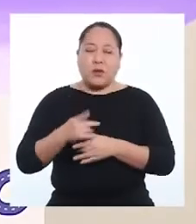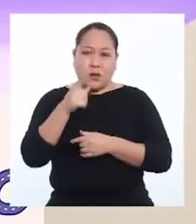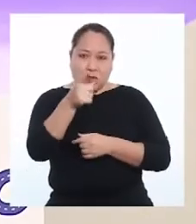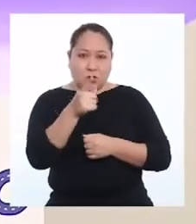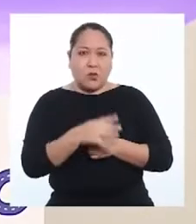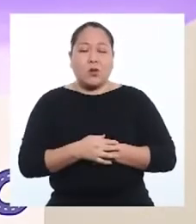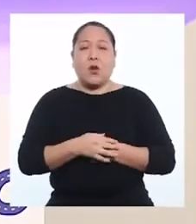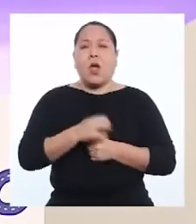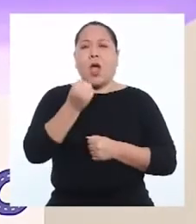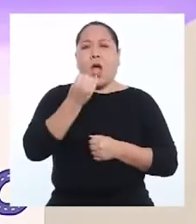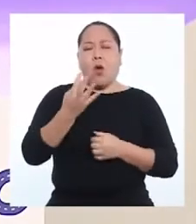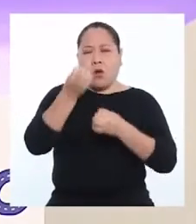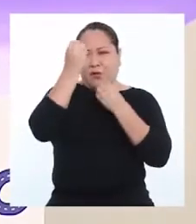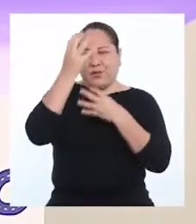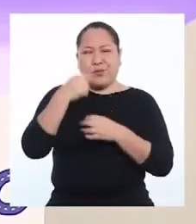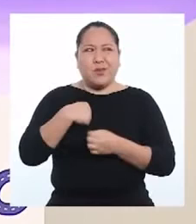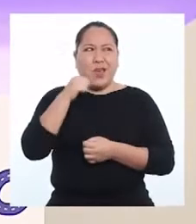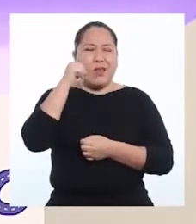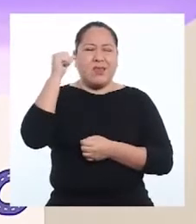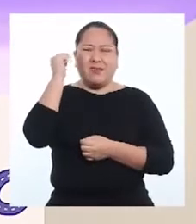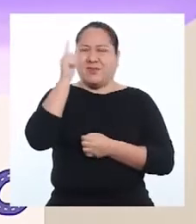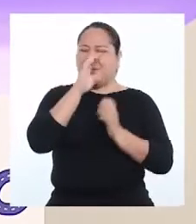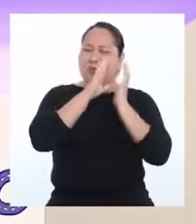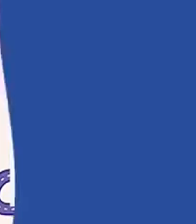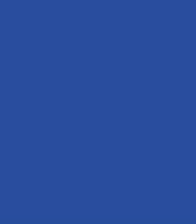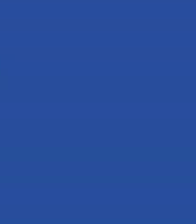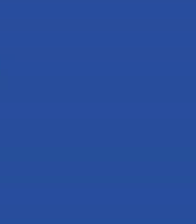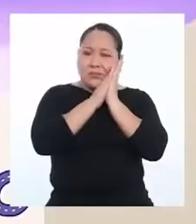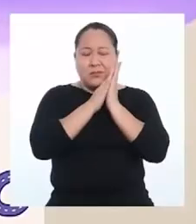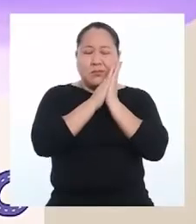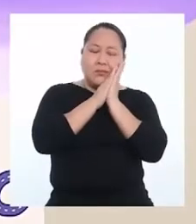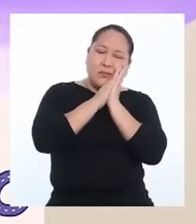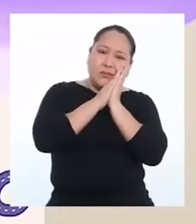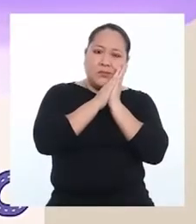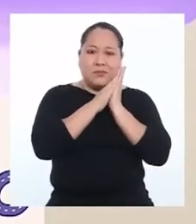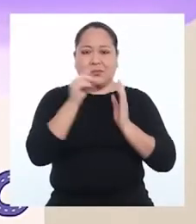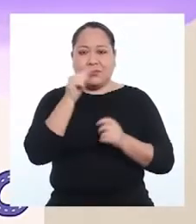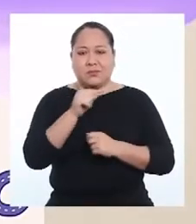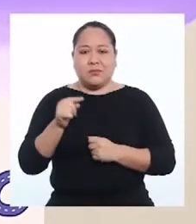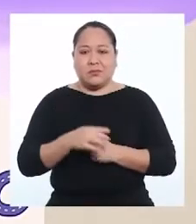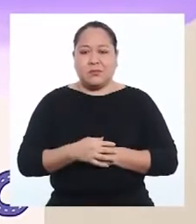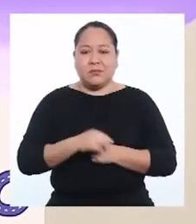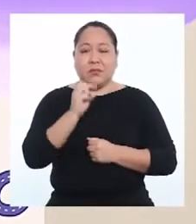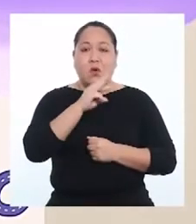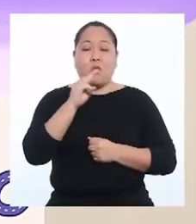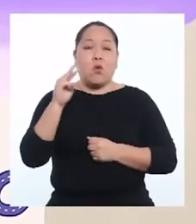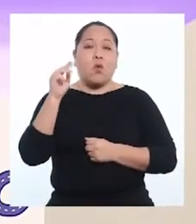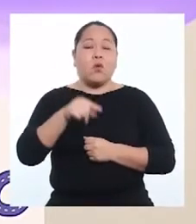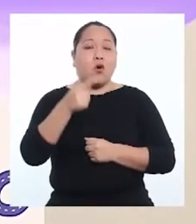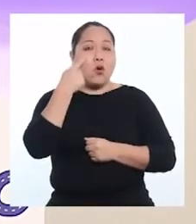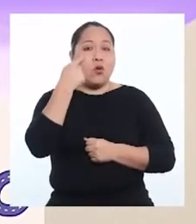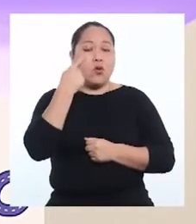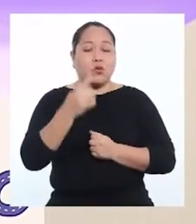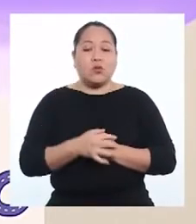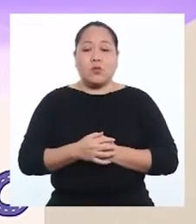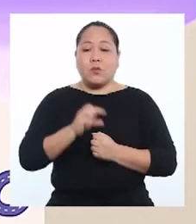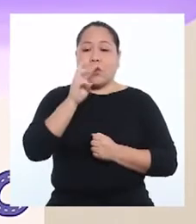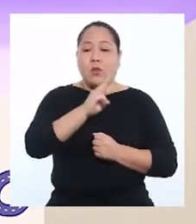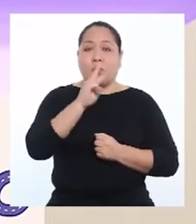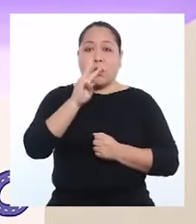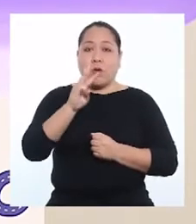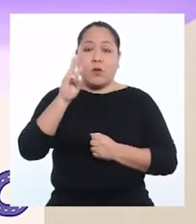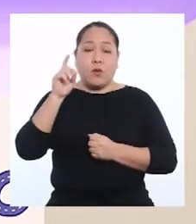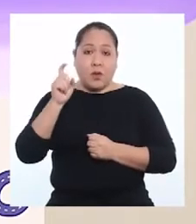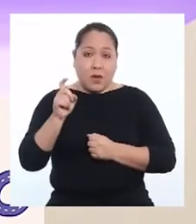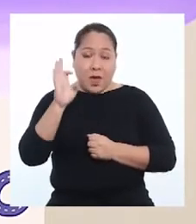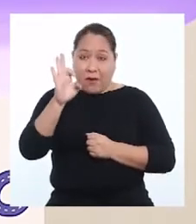contigo algunos datos que no me dejaron dormir ayer en la noche. Según la World Wildlife Fund, más conocida por sus siglas